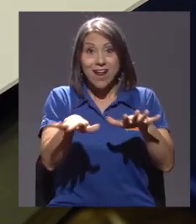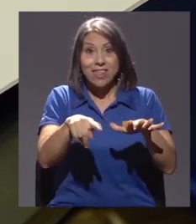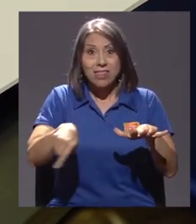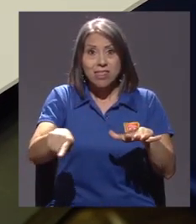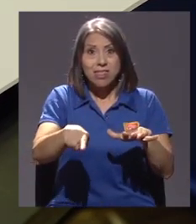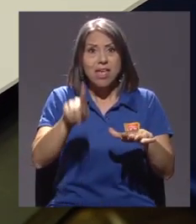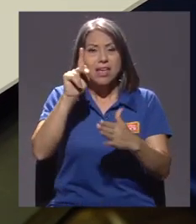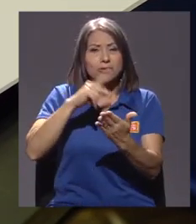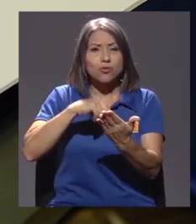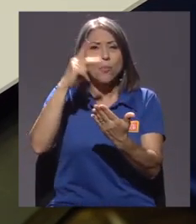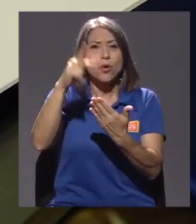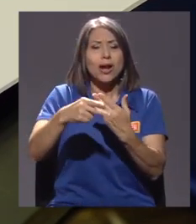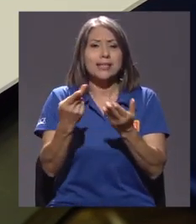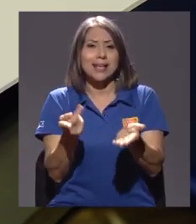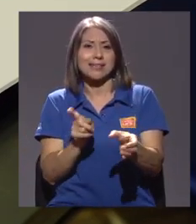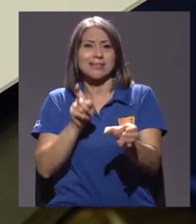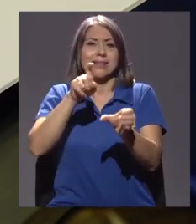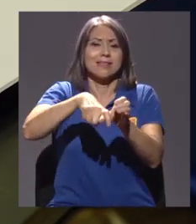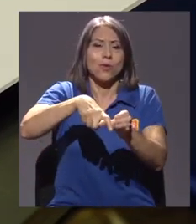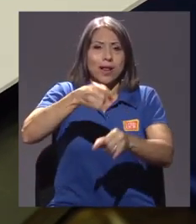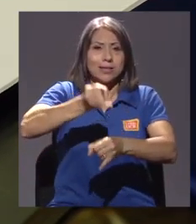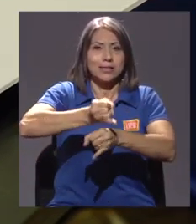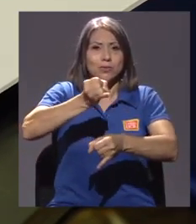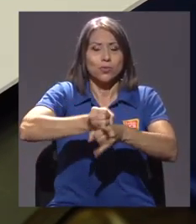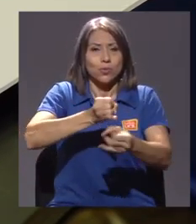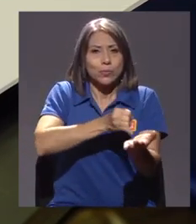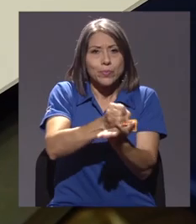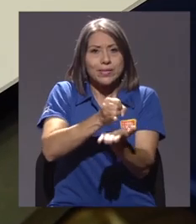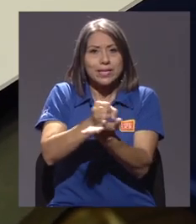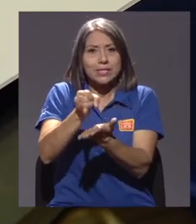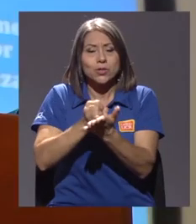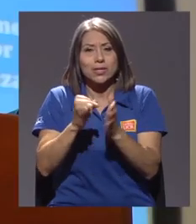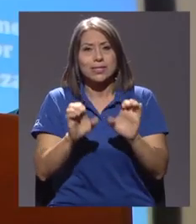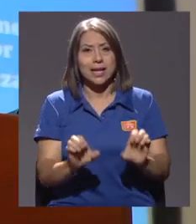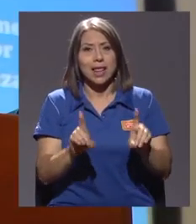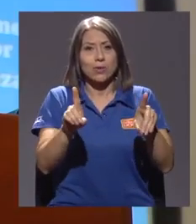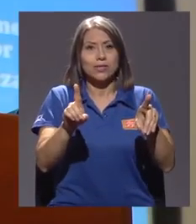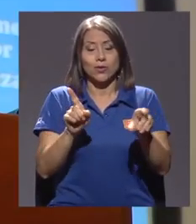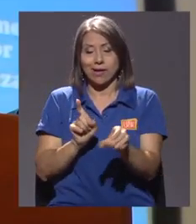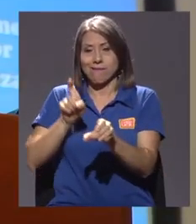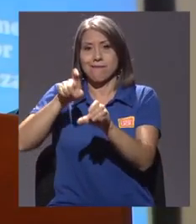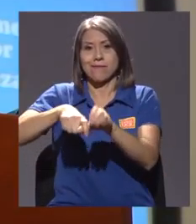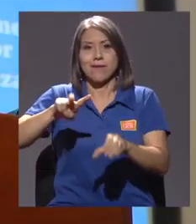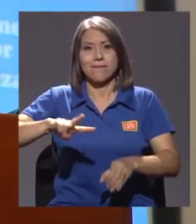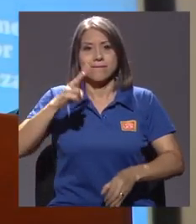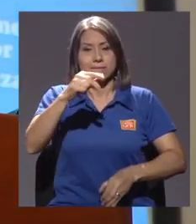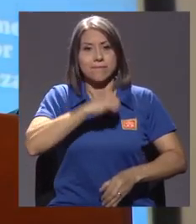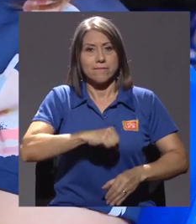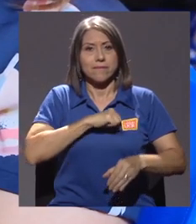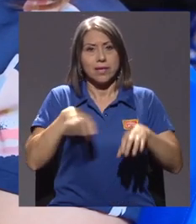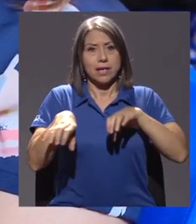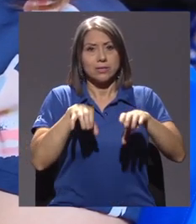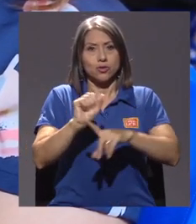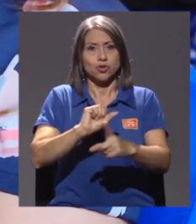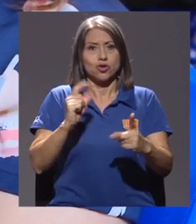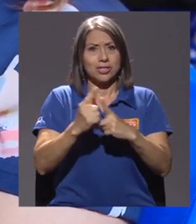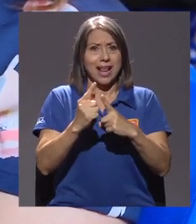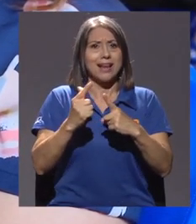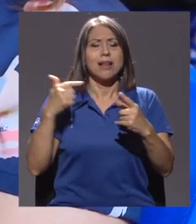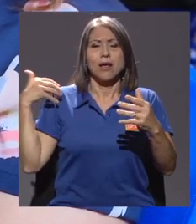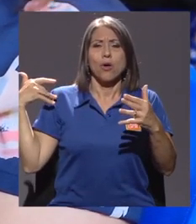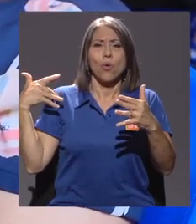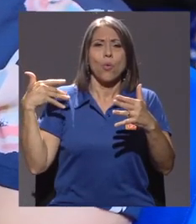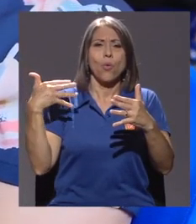un programa que está inscrito al Instituto en Investigaciones de la Educación y a la Vicerrectoría de Acción Social y tiene